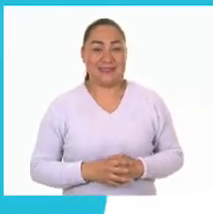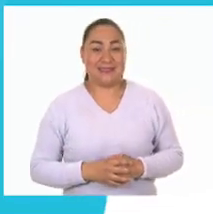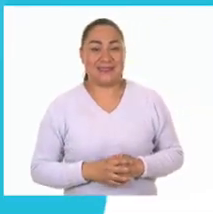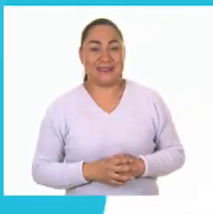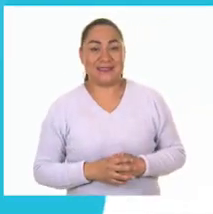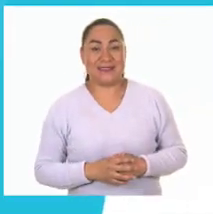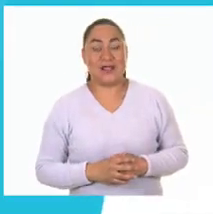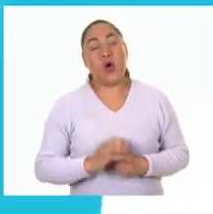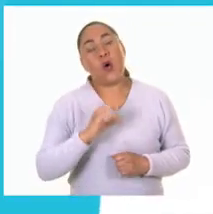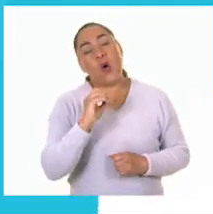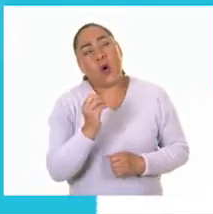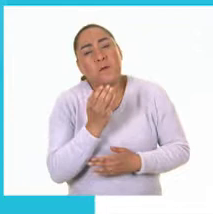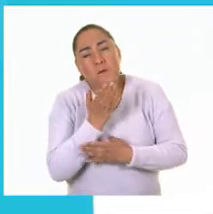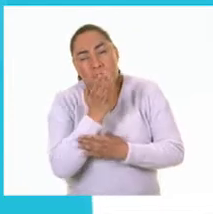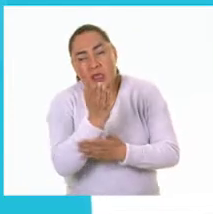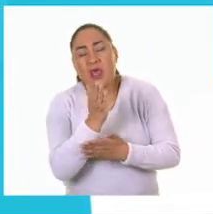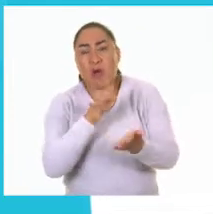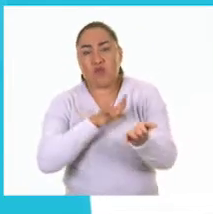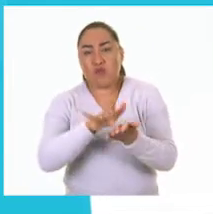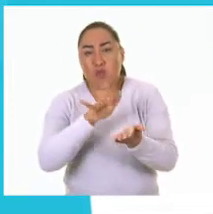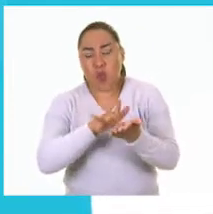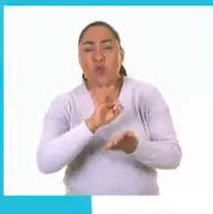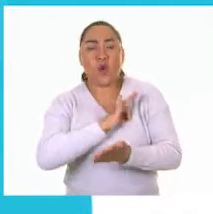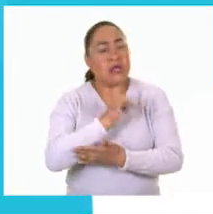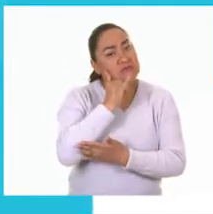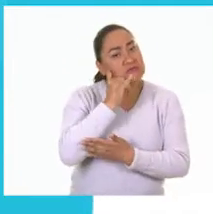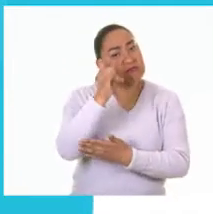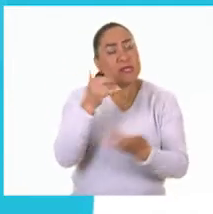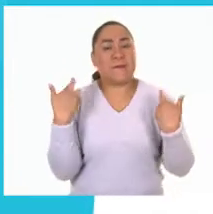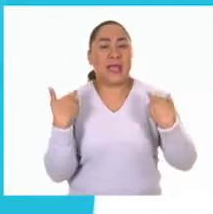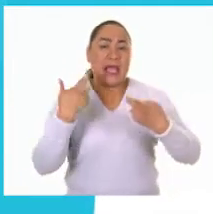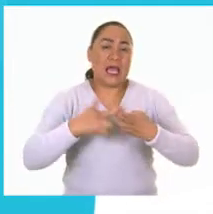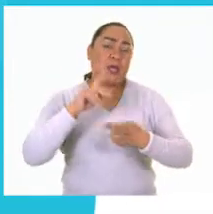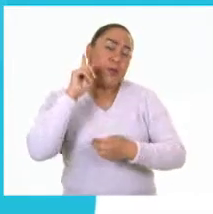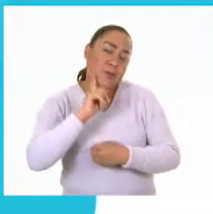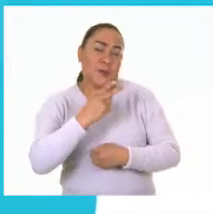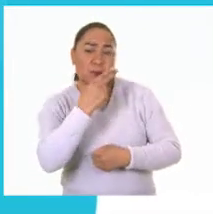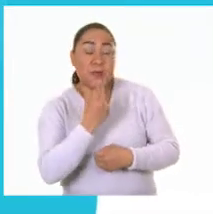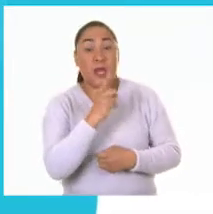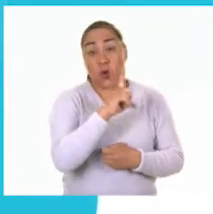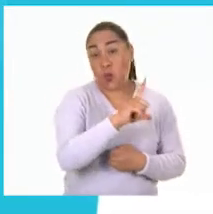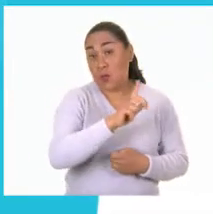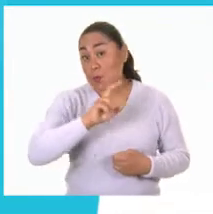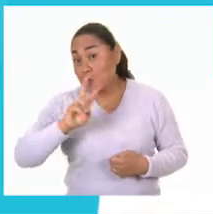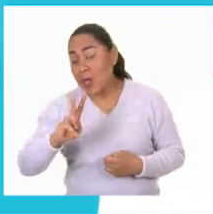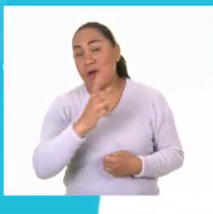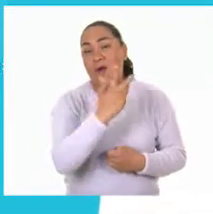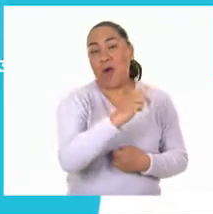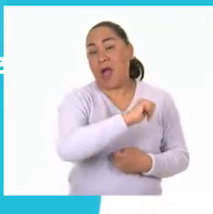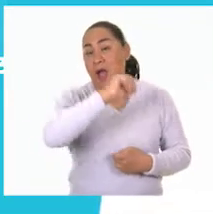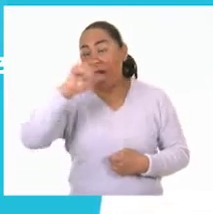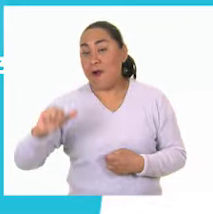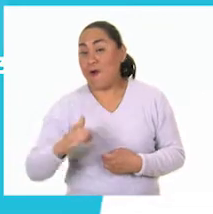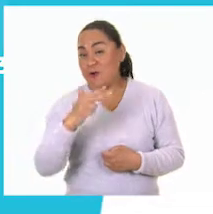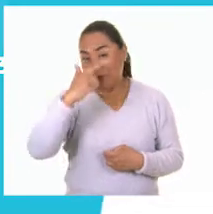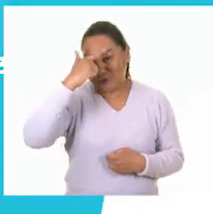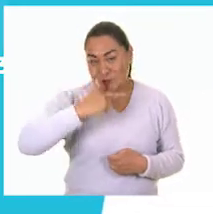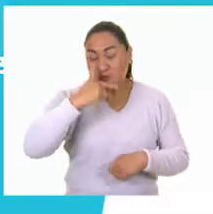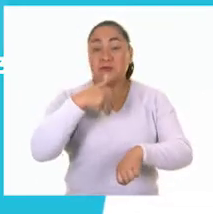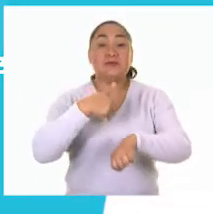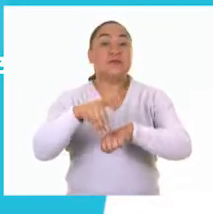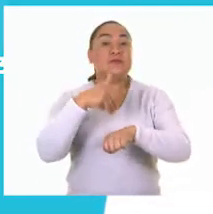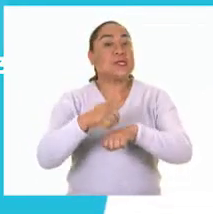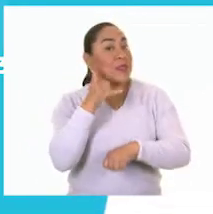para solicitar apoyo pedagógico comunícate con maestras y maestros de lunes a viernes de 8 a 20 horas al